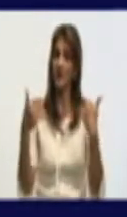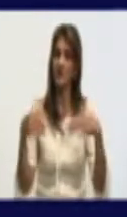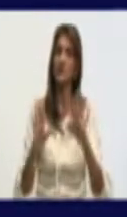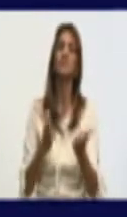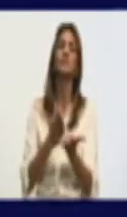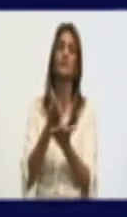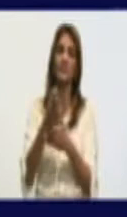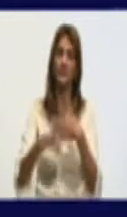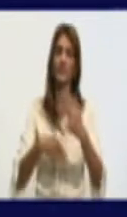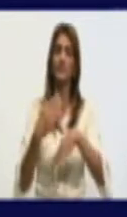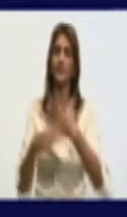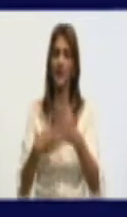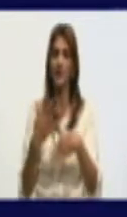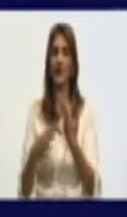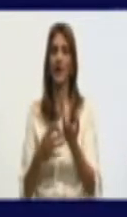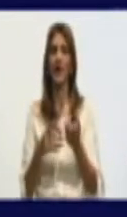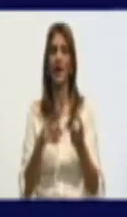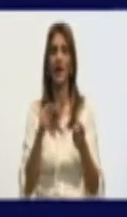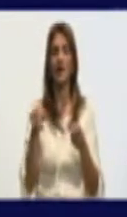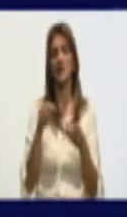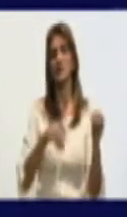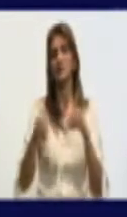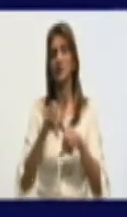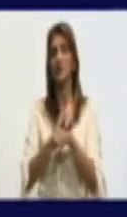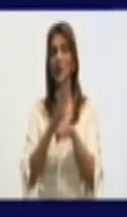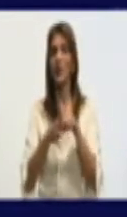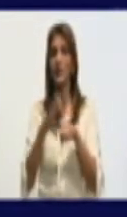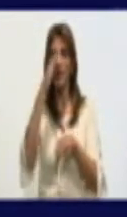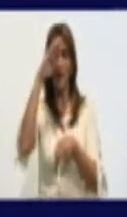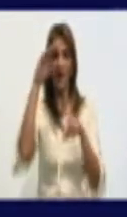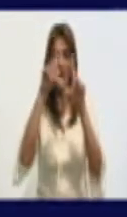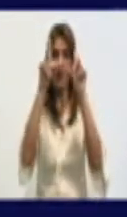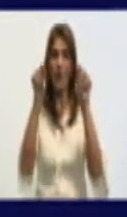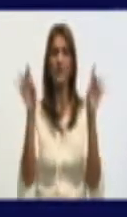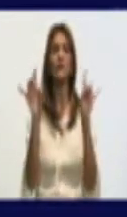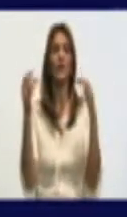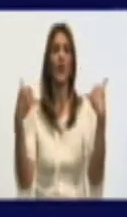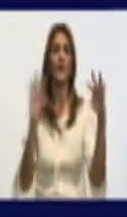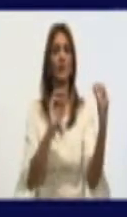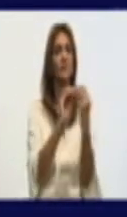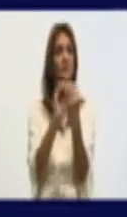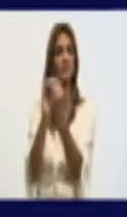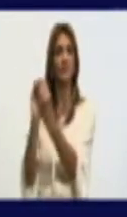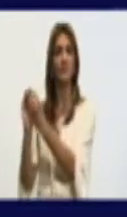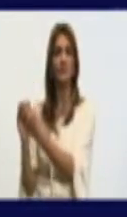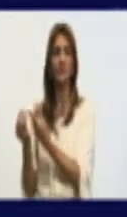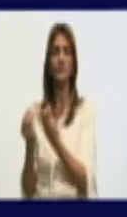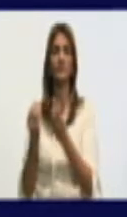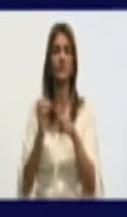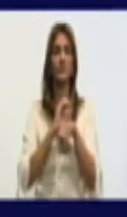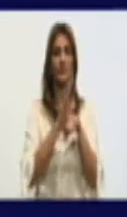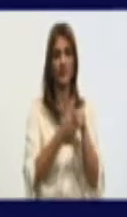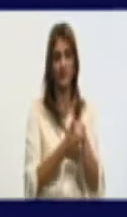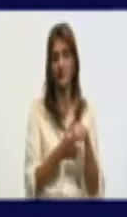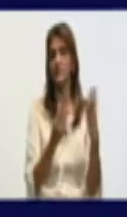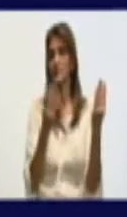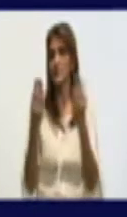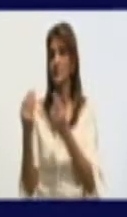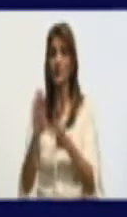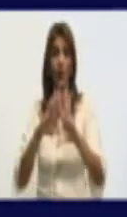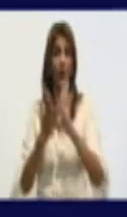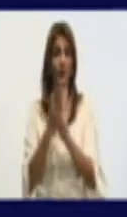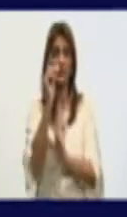complicado la COVID en Cuba. Sigue existiendo la circulación del virus. Seguimos todos en peligro y en cualquier momento